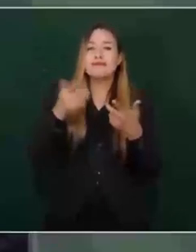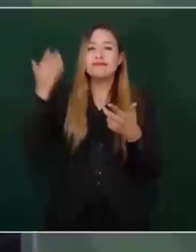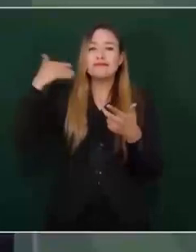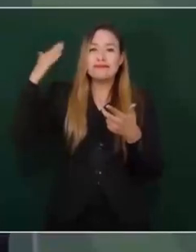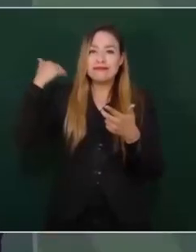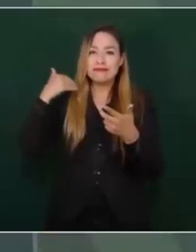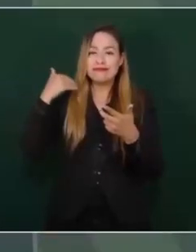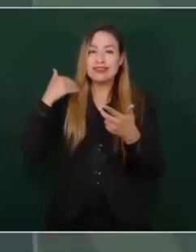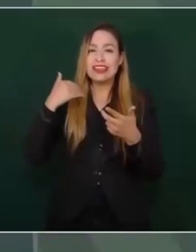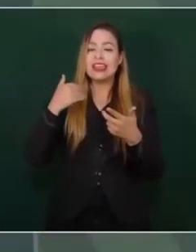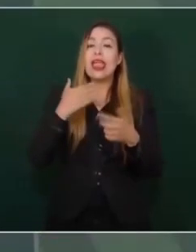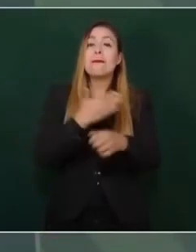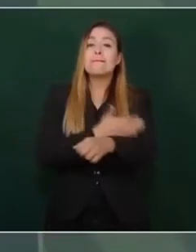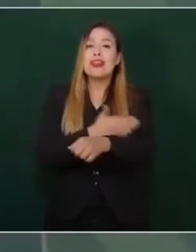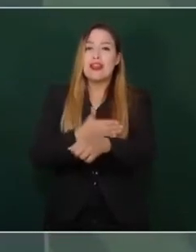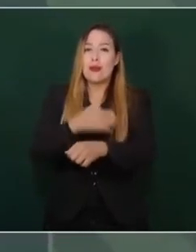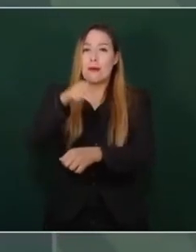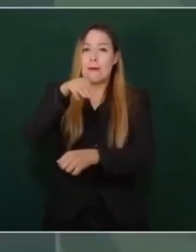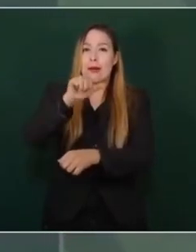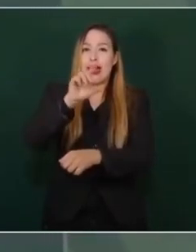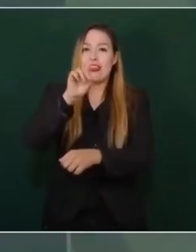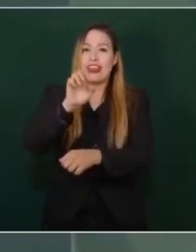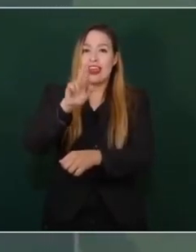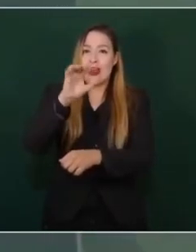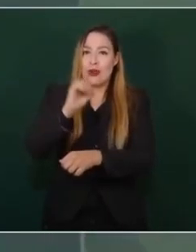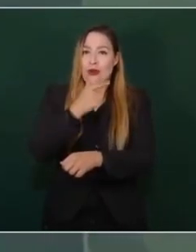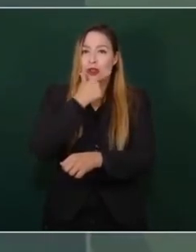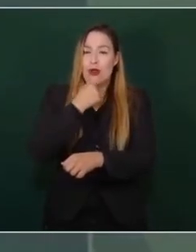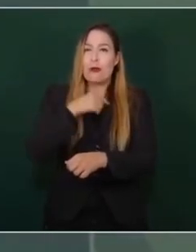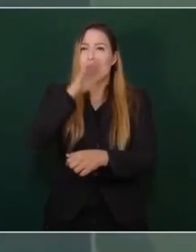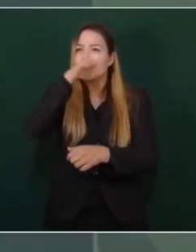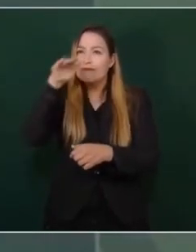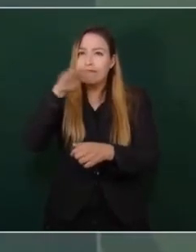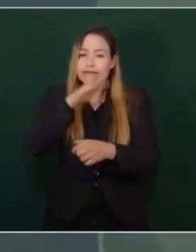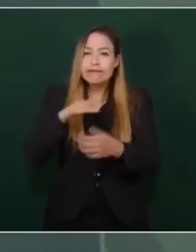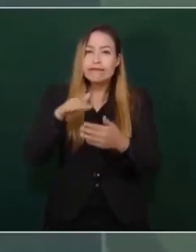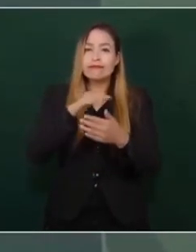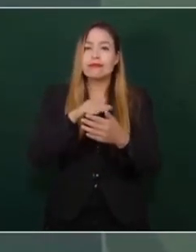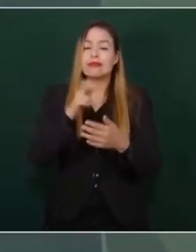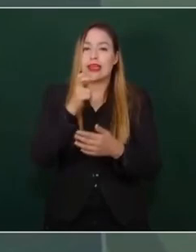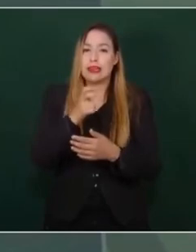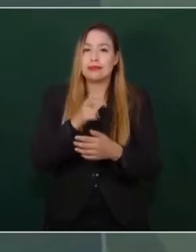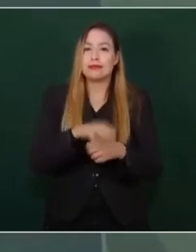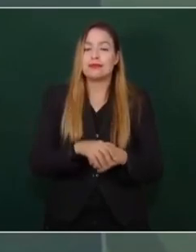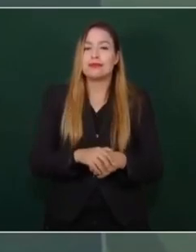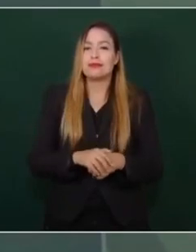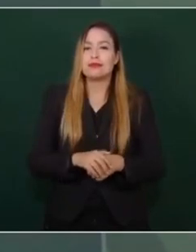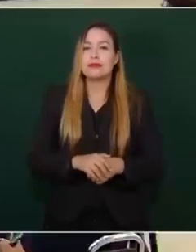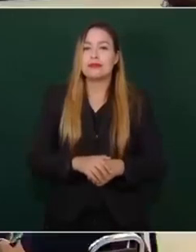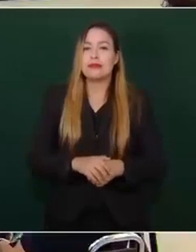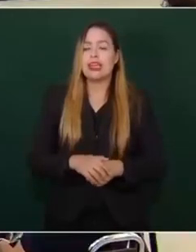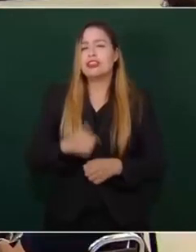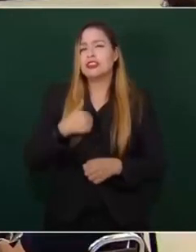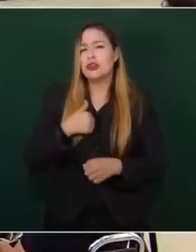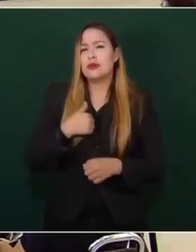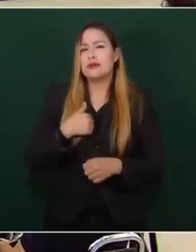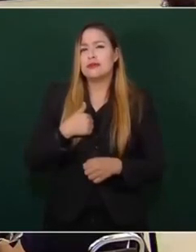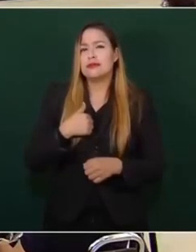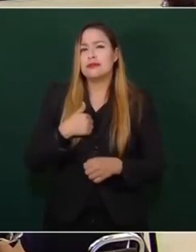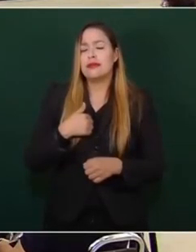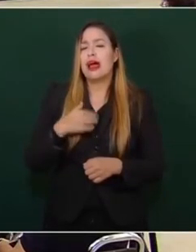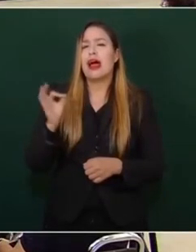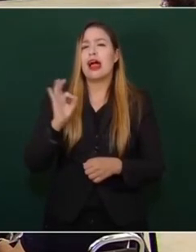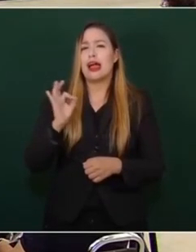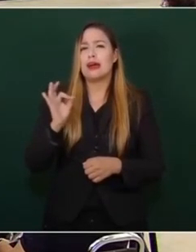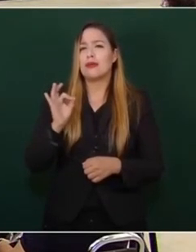Me acabo de estar en El Salvador y recordaba yo la vida